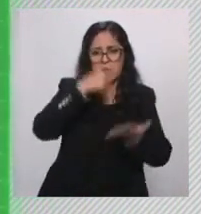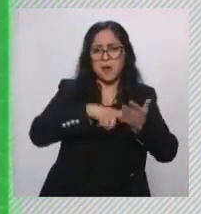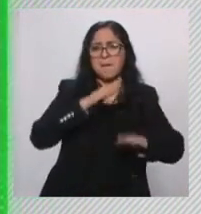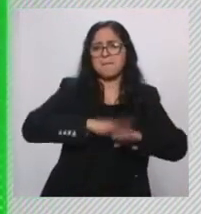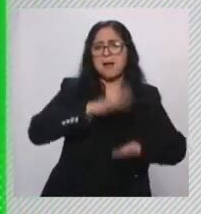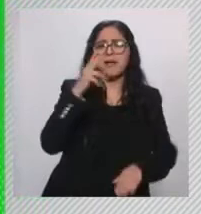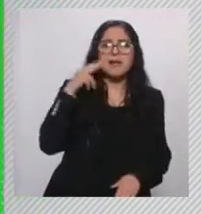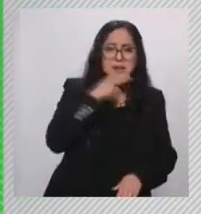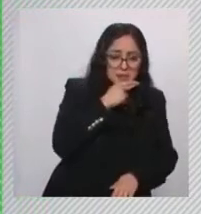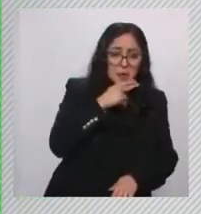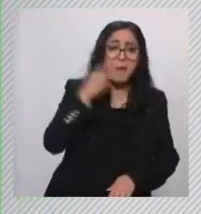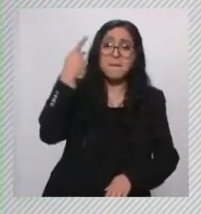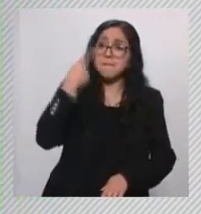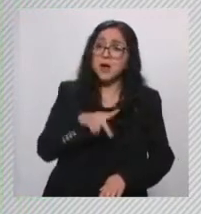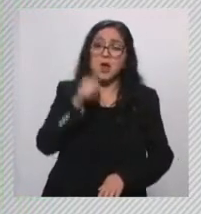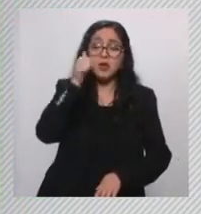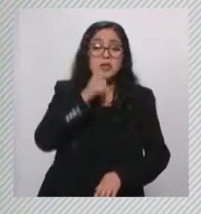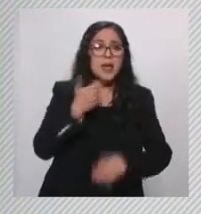todas las mañanas.